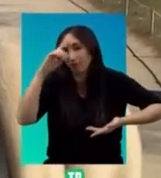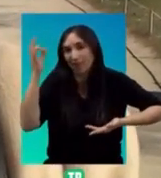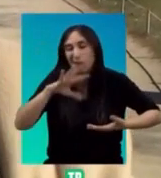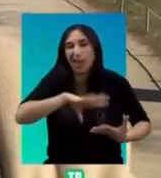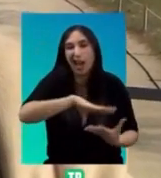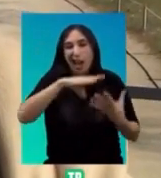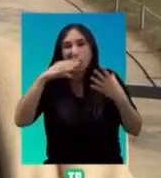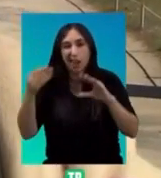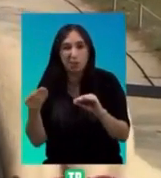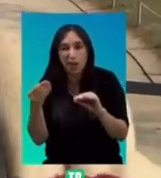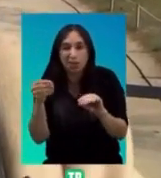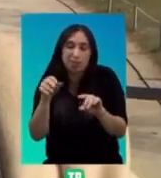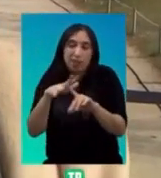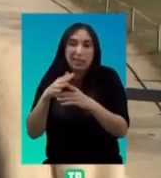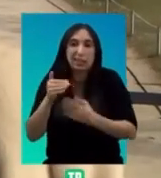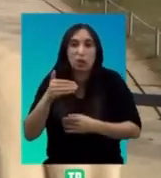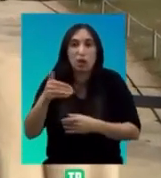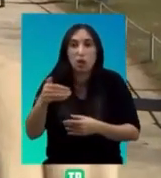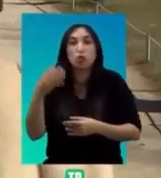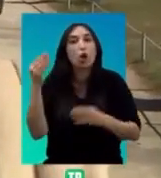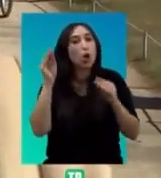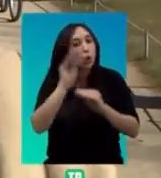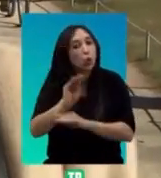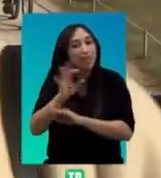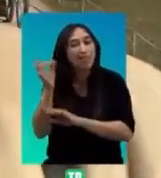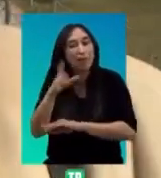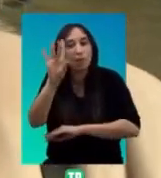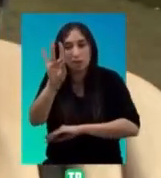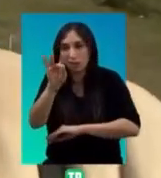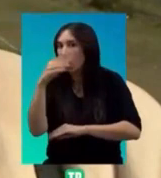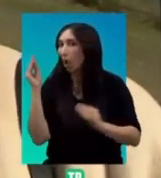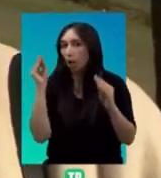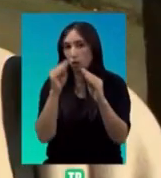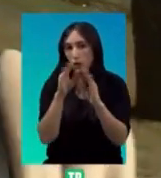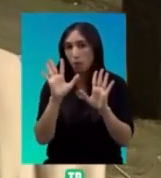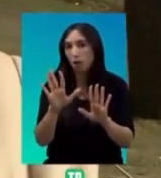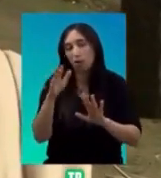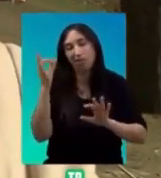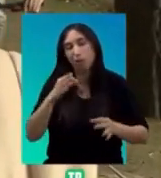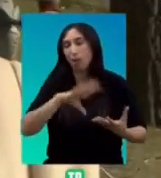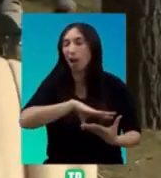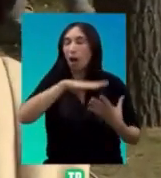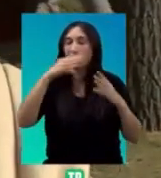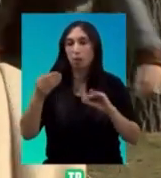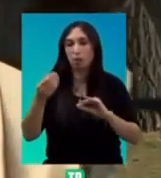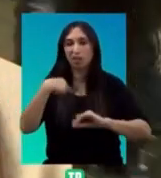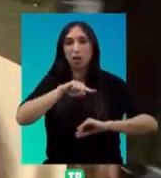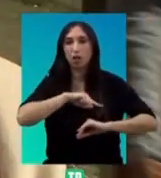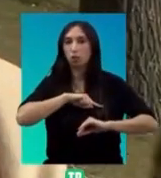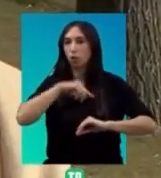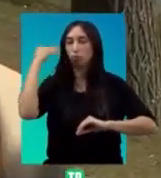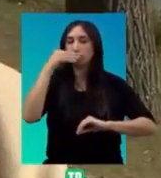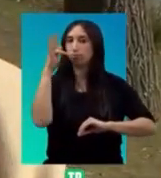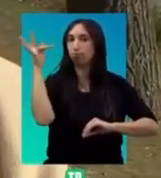adaptando un poco a lo que venga. ¿Que tendremos que cuidarlo? Sí. Estoy totalmente de acuerdo, pero habrá que adaptarse, no podemos... ...no nos podemos